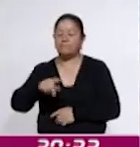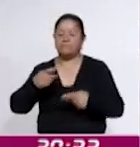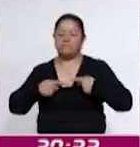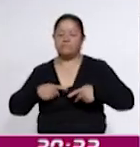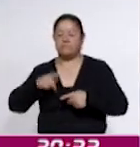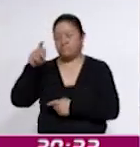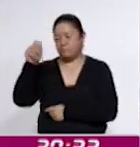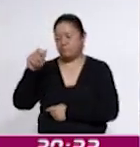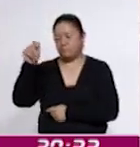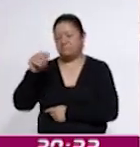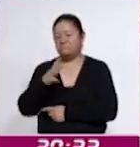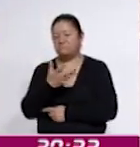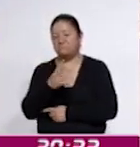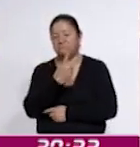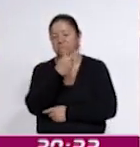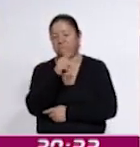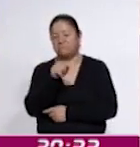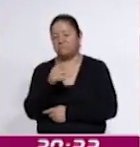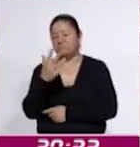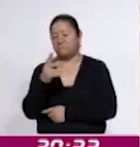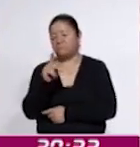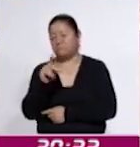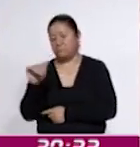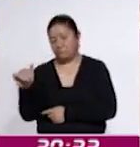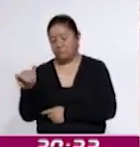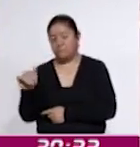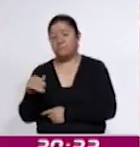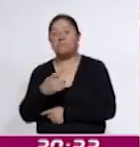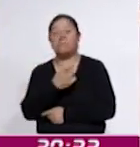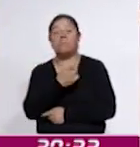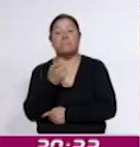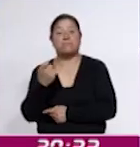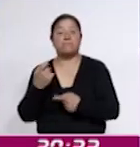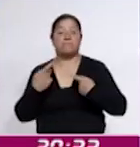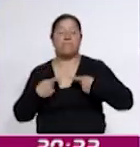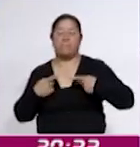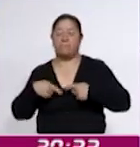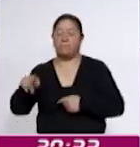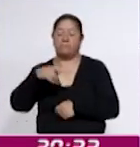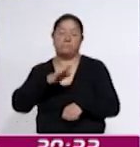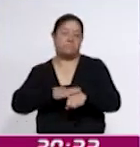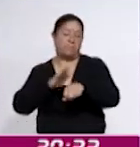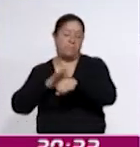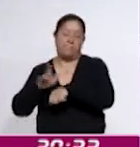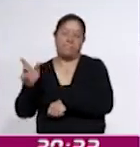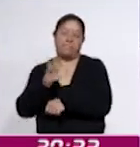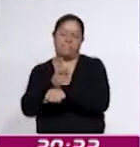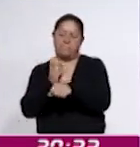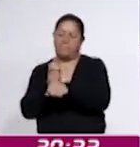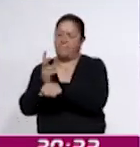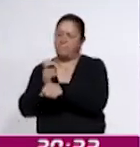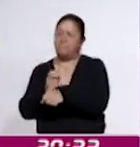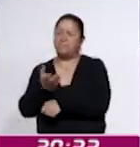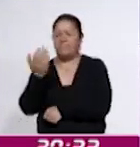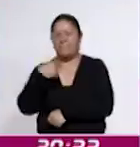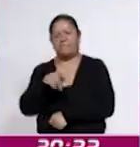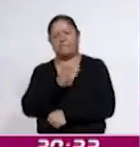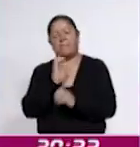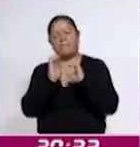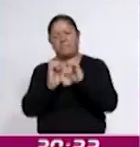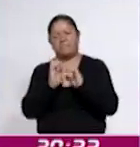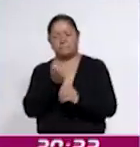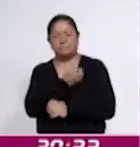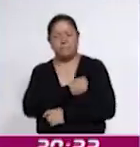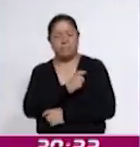con un recorrido aproximado de 2.5 kilómetros. Más de un centenar de adultos mayores invitaron a este sector de la población a cuidar de su salud a